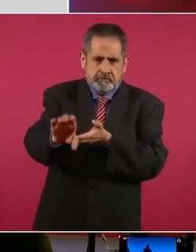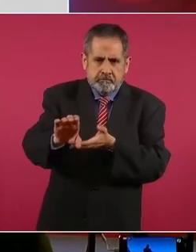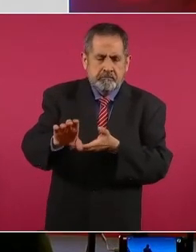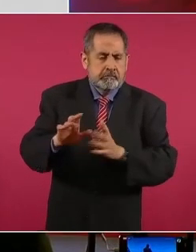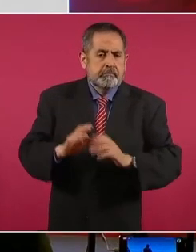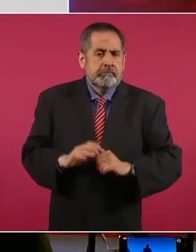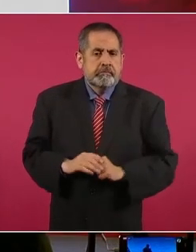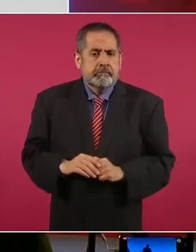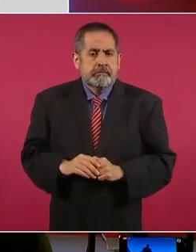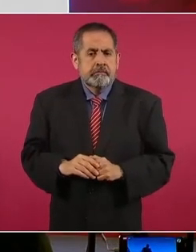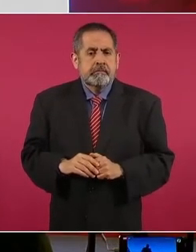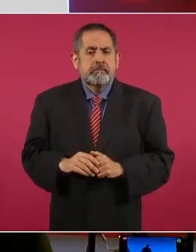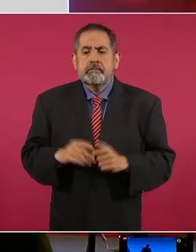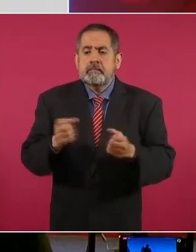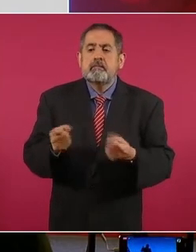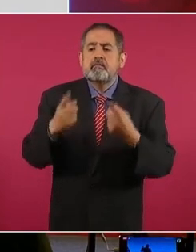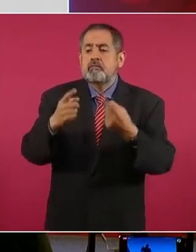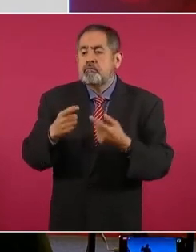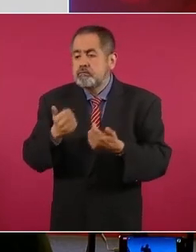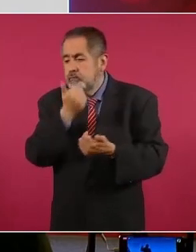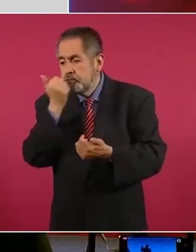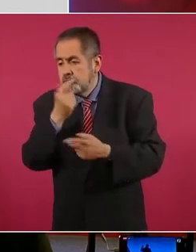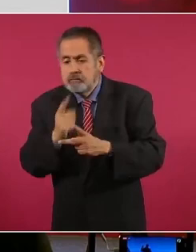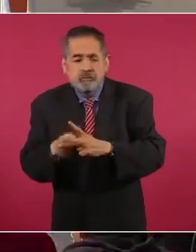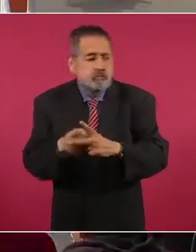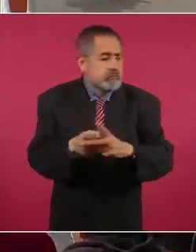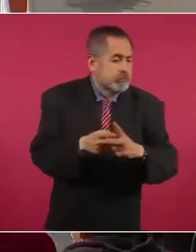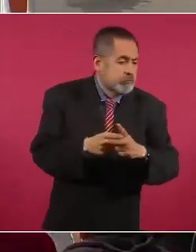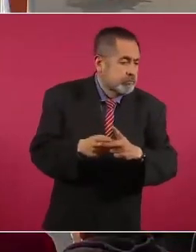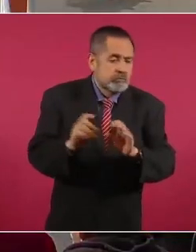de acuerdo al número de alumnos.